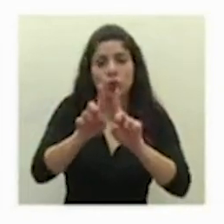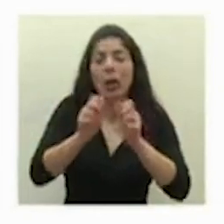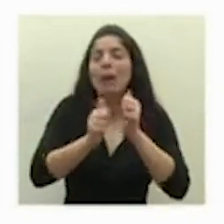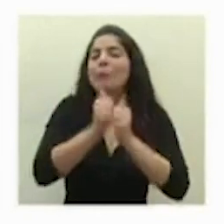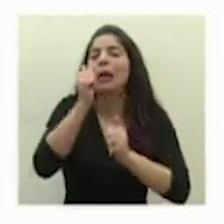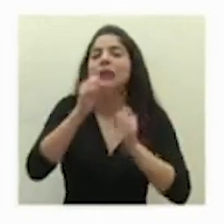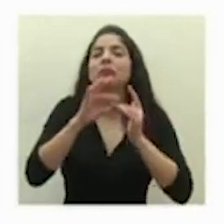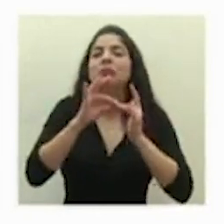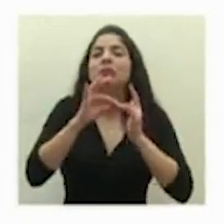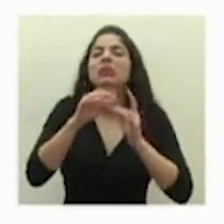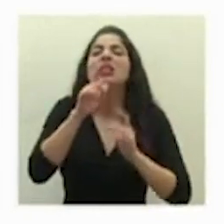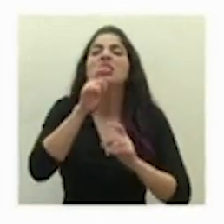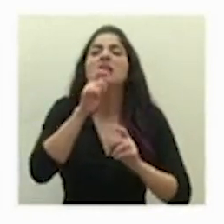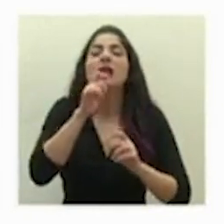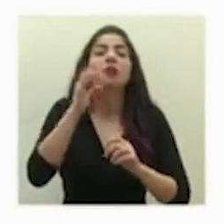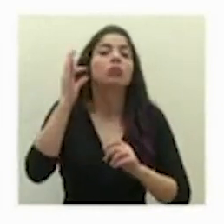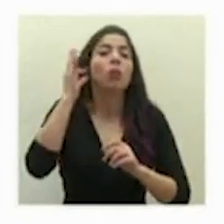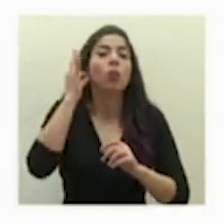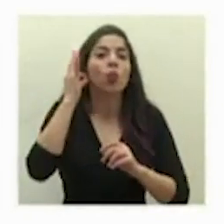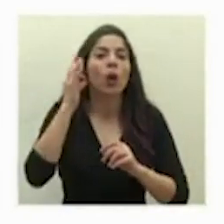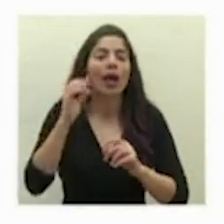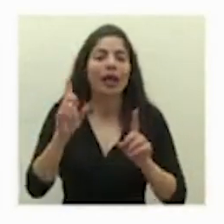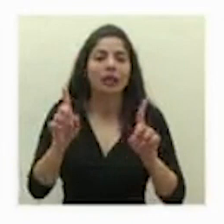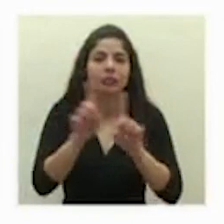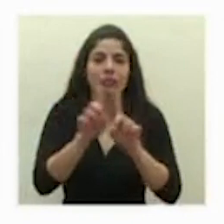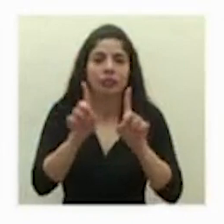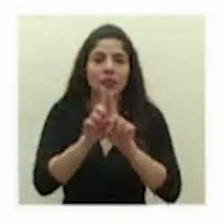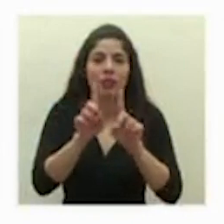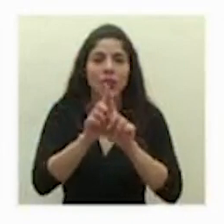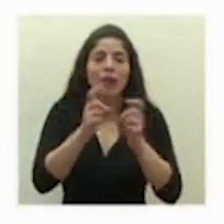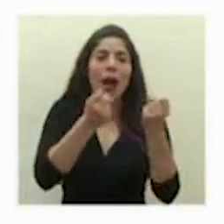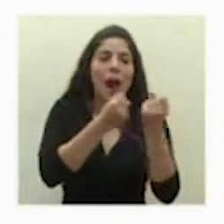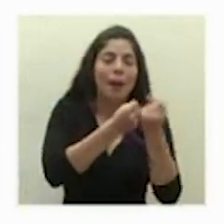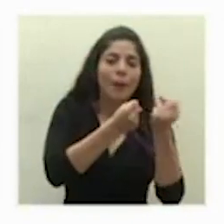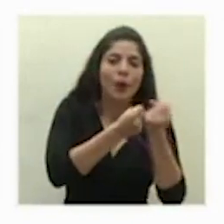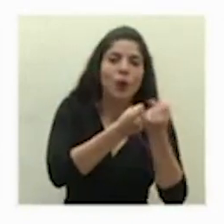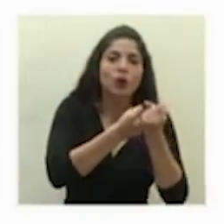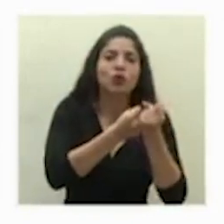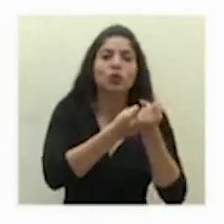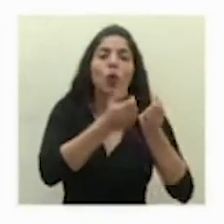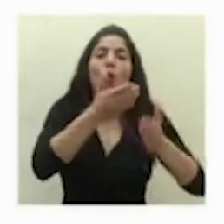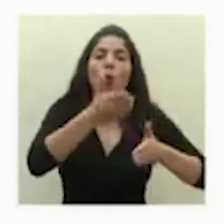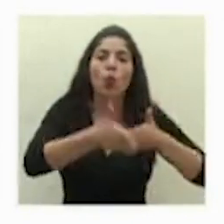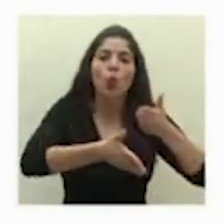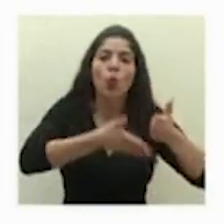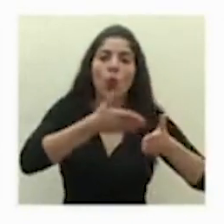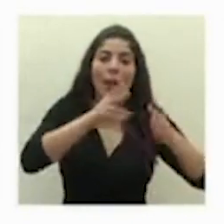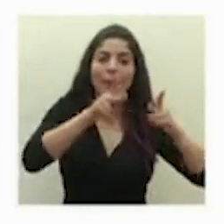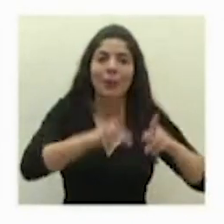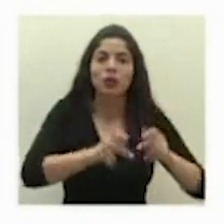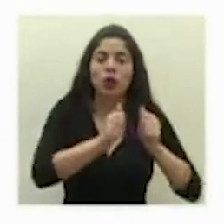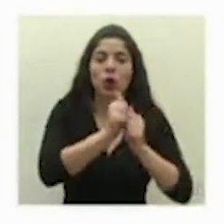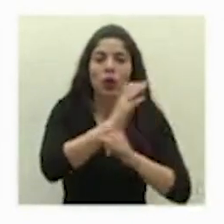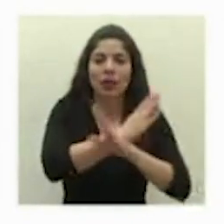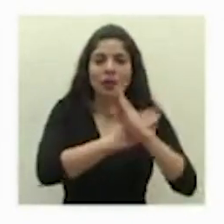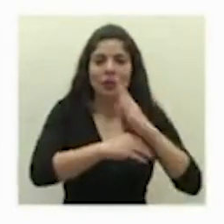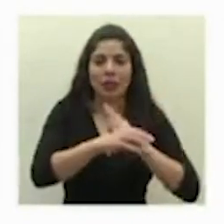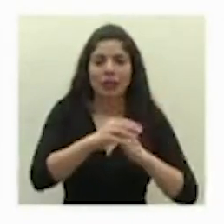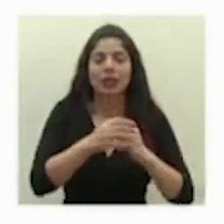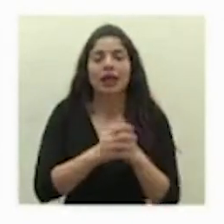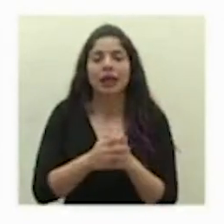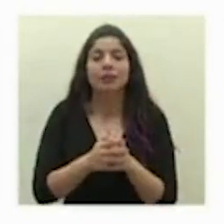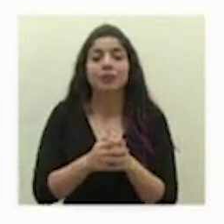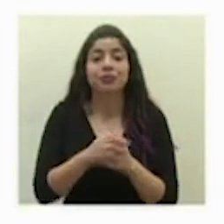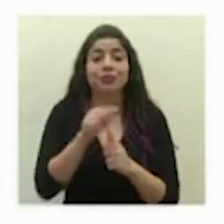mayormente en las mujeres lo que es el apoyo y cuidados de las personas con discapacidad